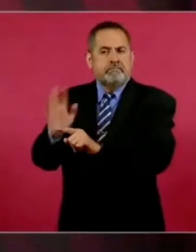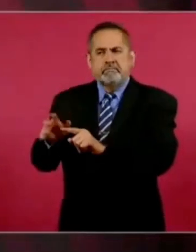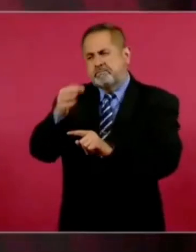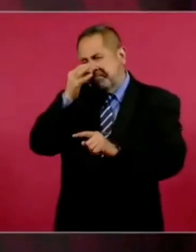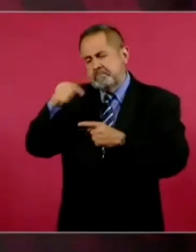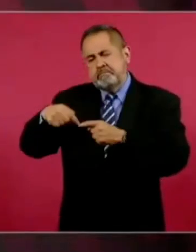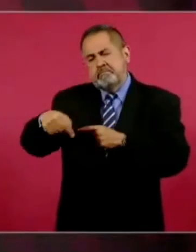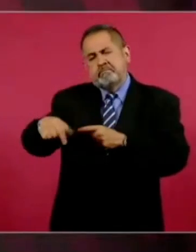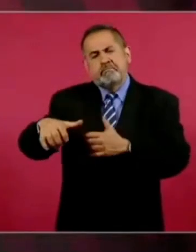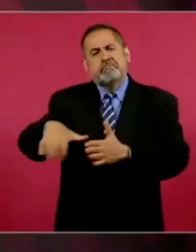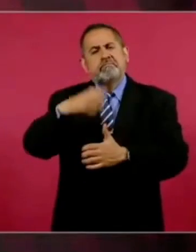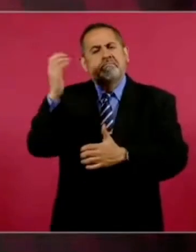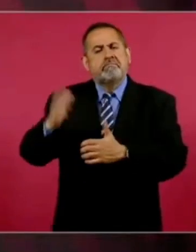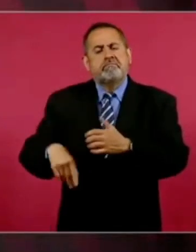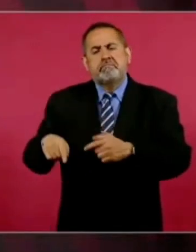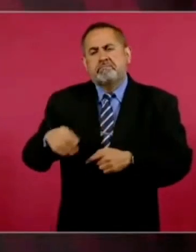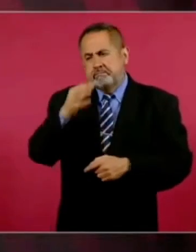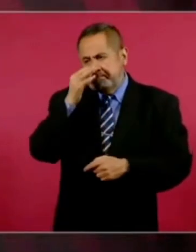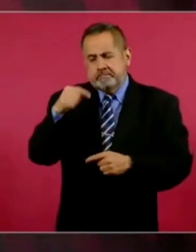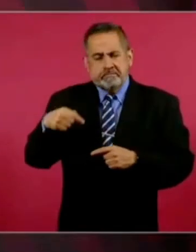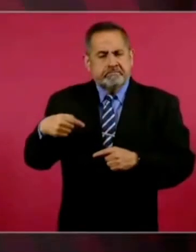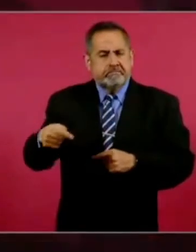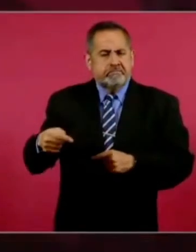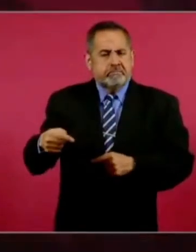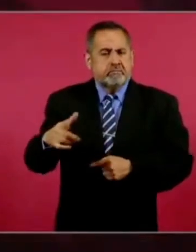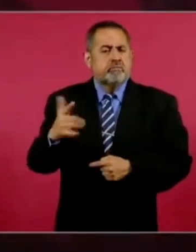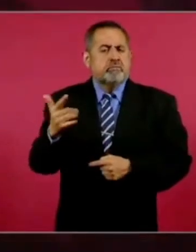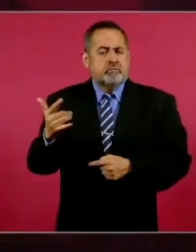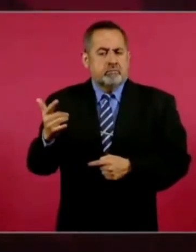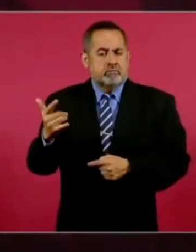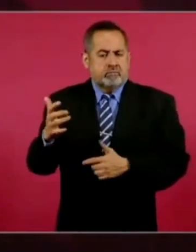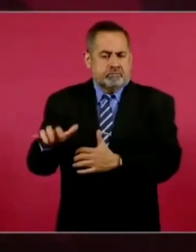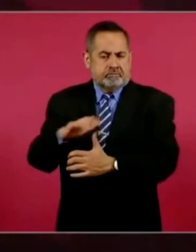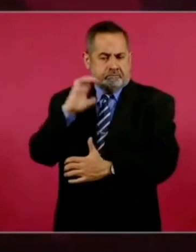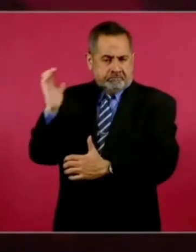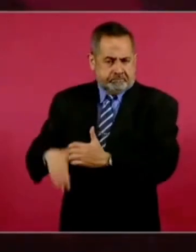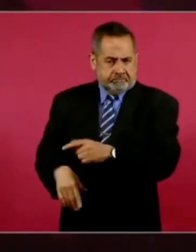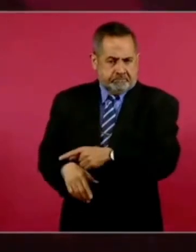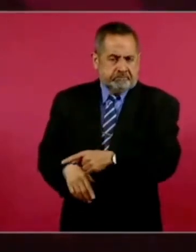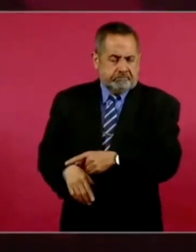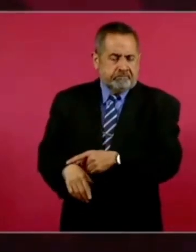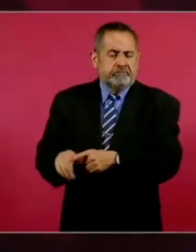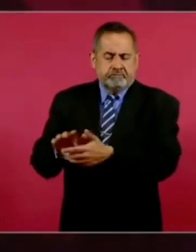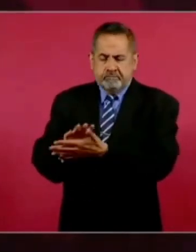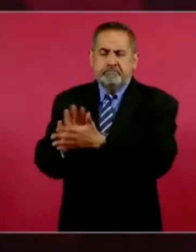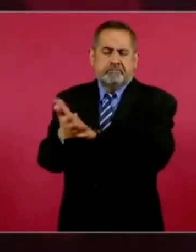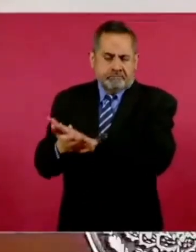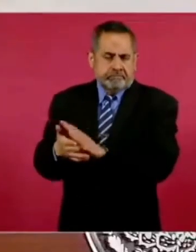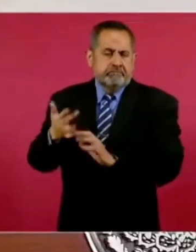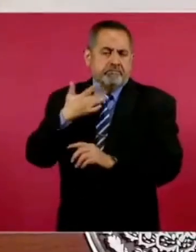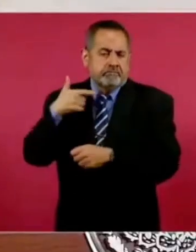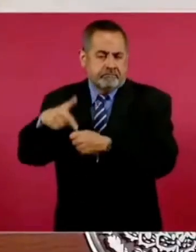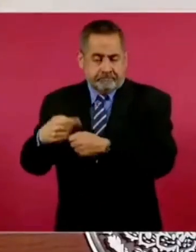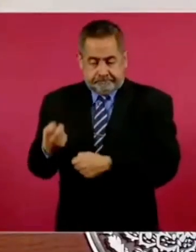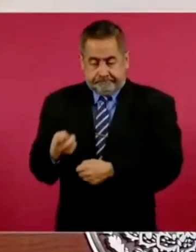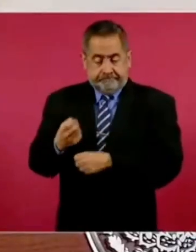en julio, la coquizadora de este año,